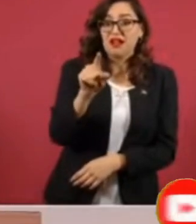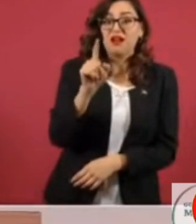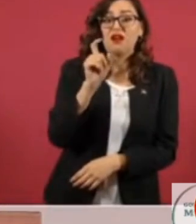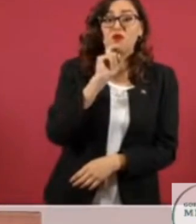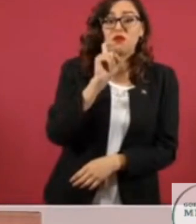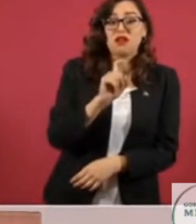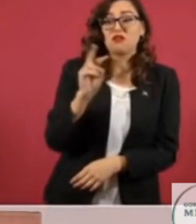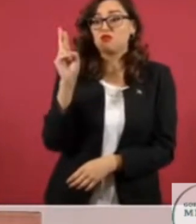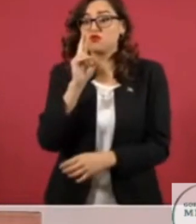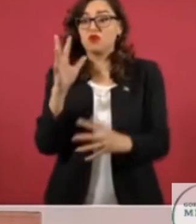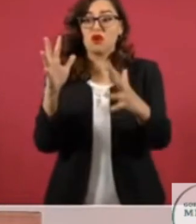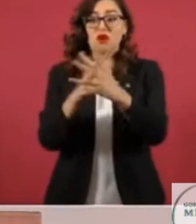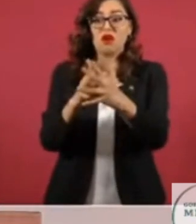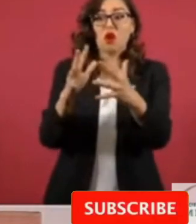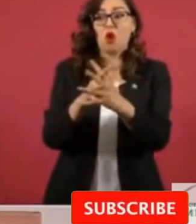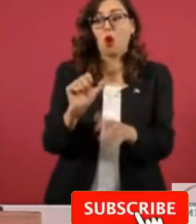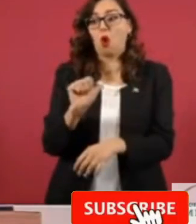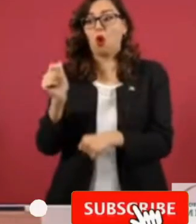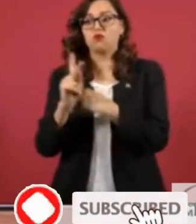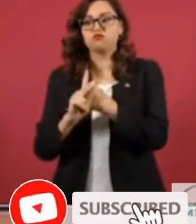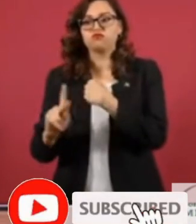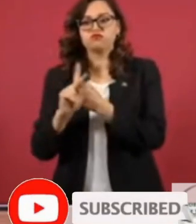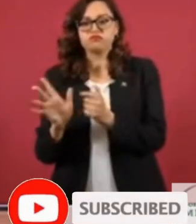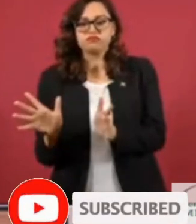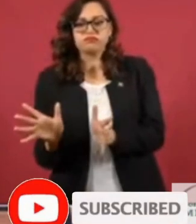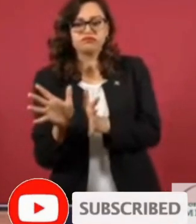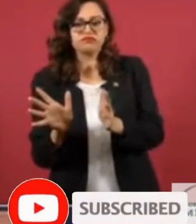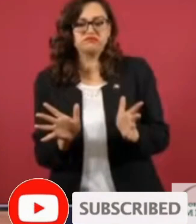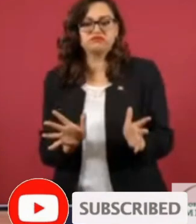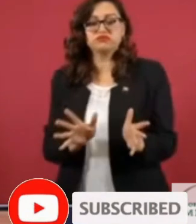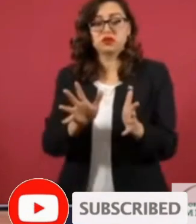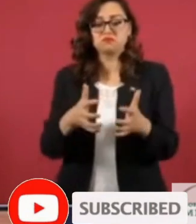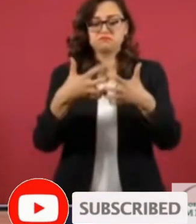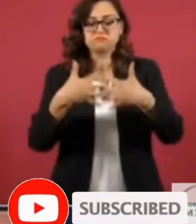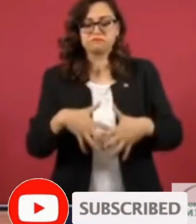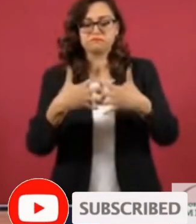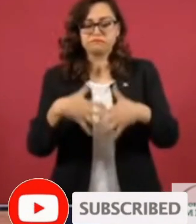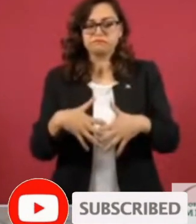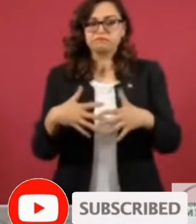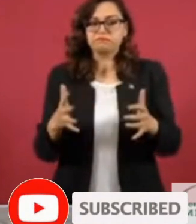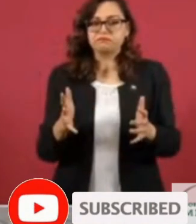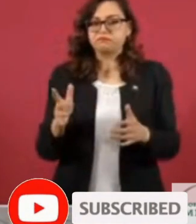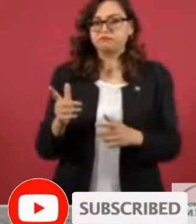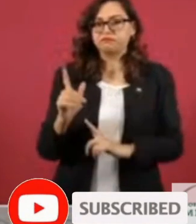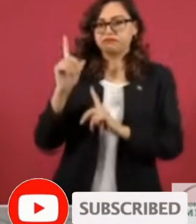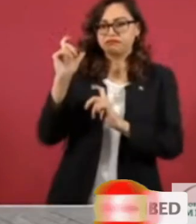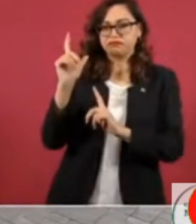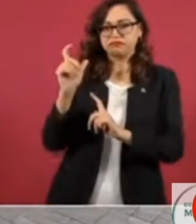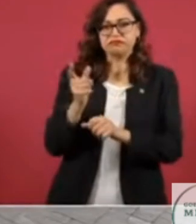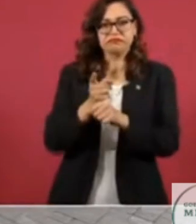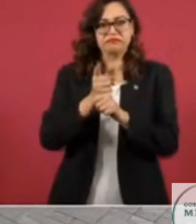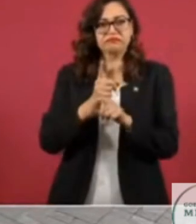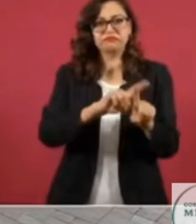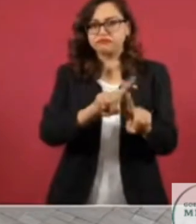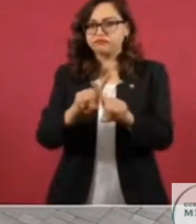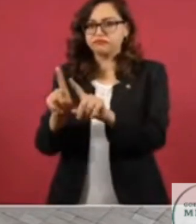por los intereses de la industria bélica. La invasión de Rusia